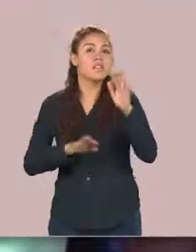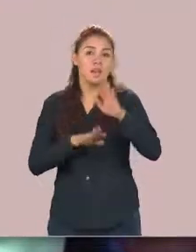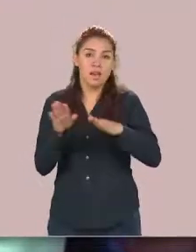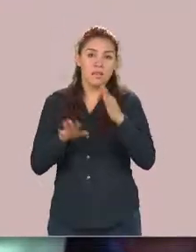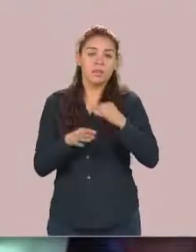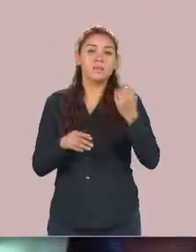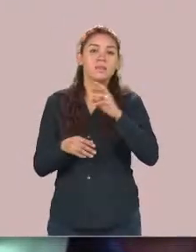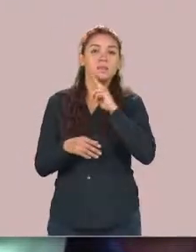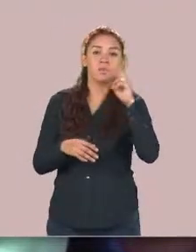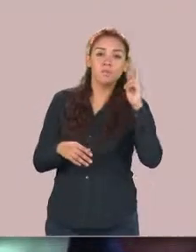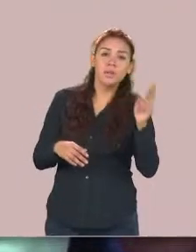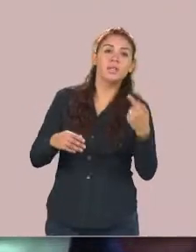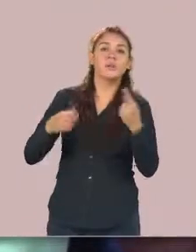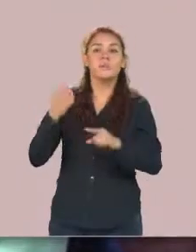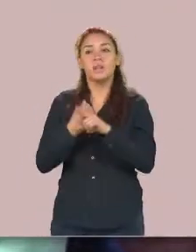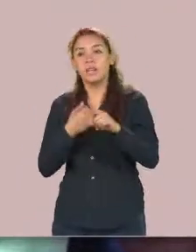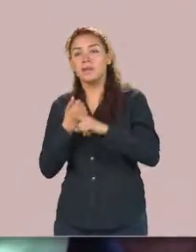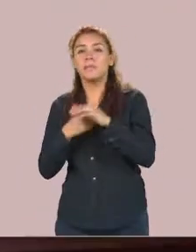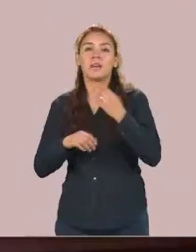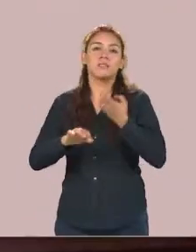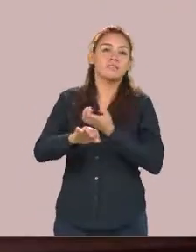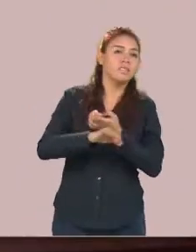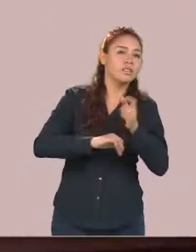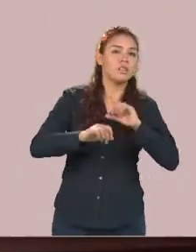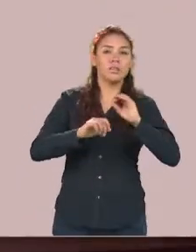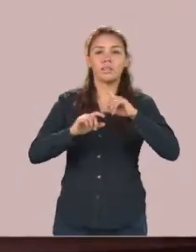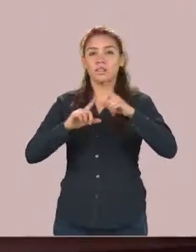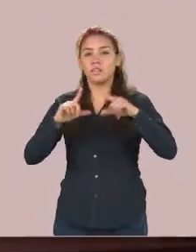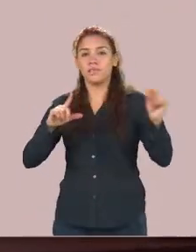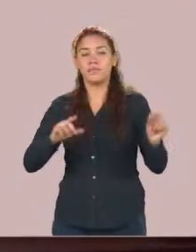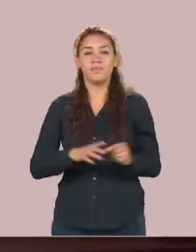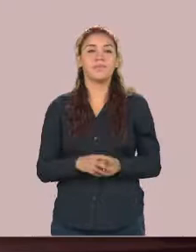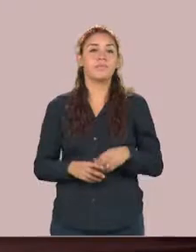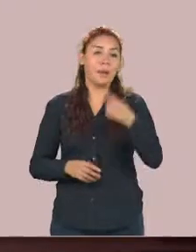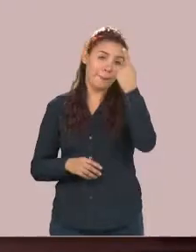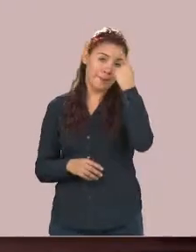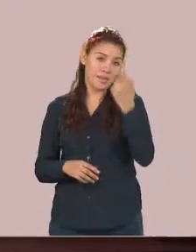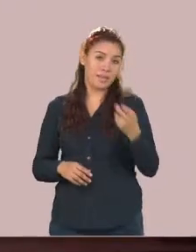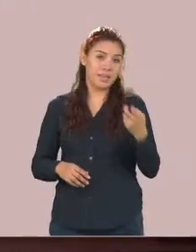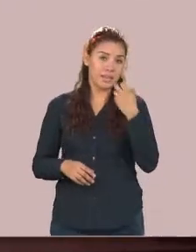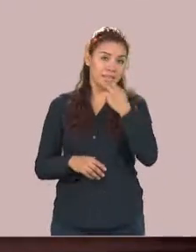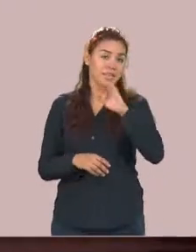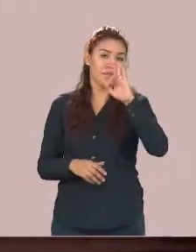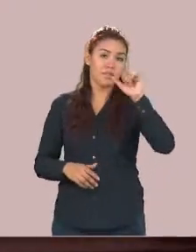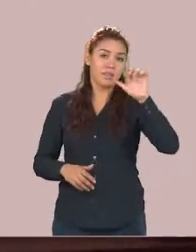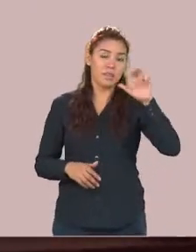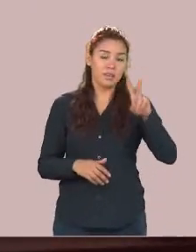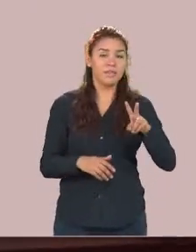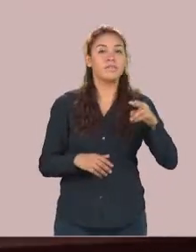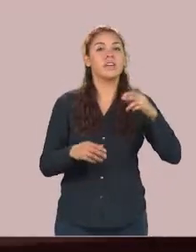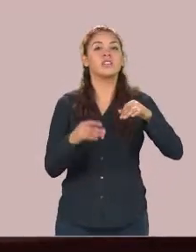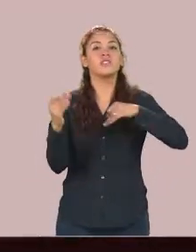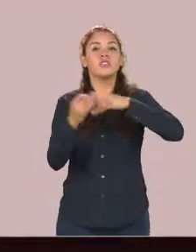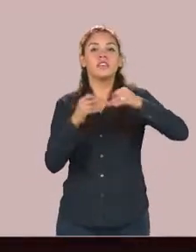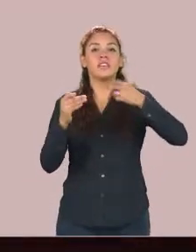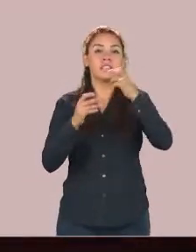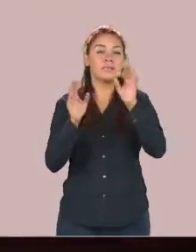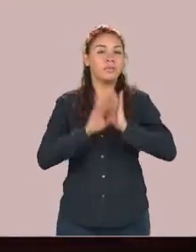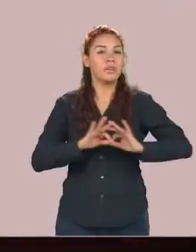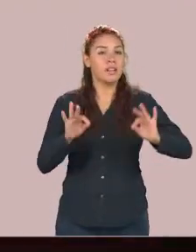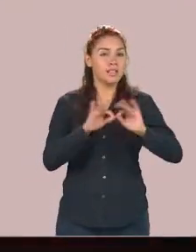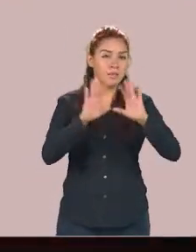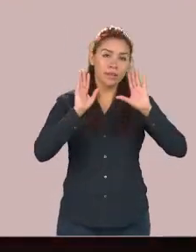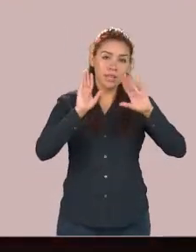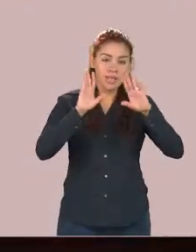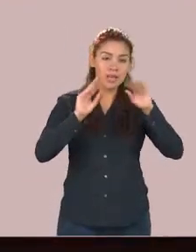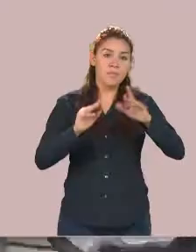problemáticas tanto estatales como nacionales. Para esta facultad y para la máxima Casa de Estudios de Tamaulipas la formación de capital humano bien capacitado